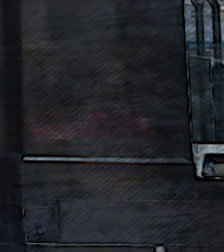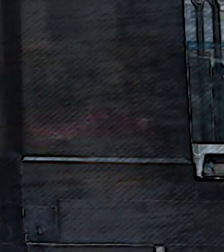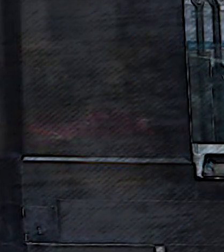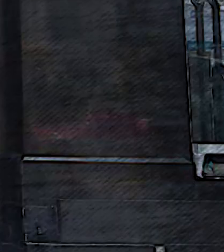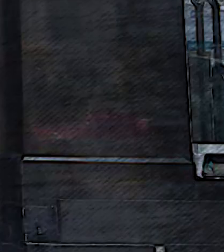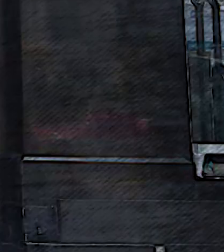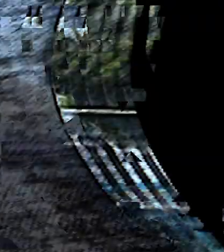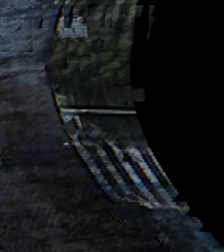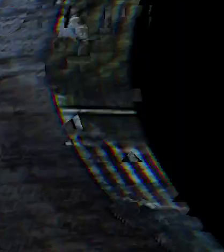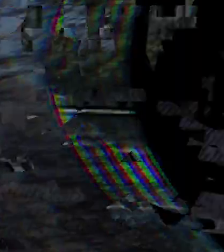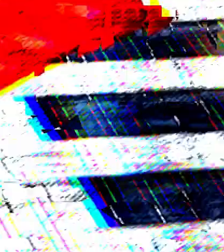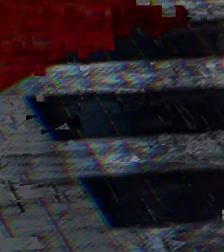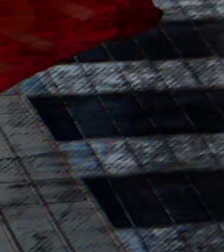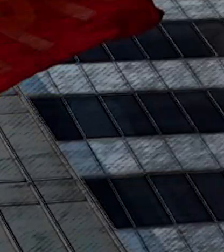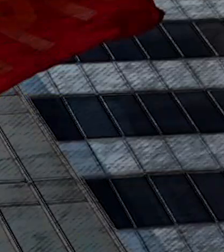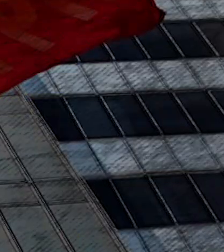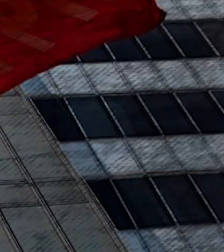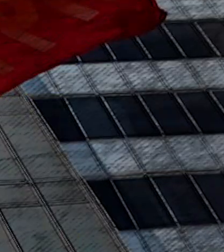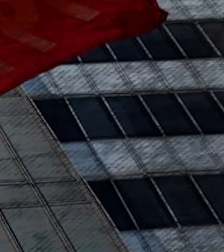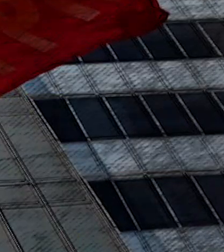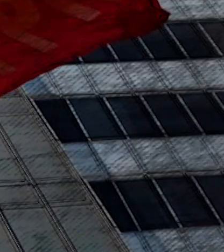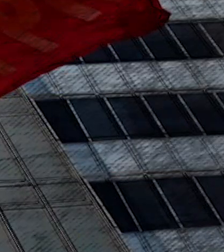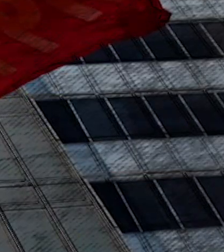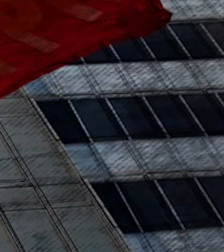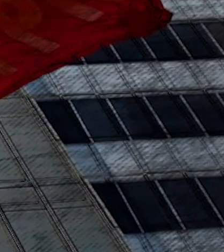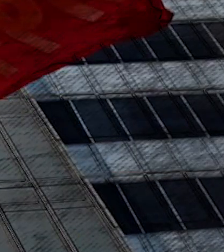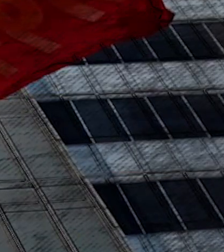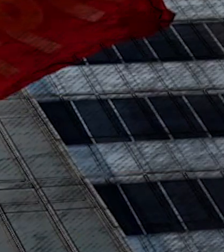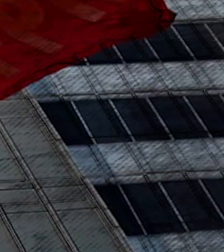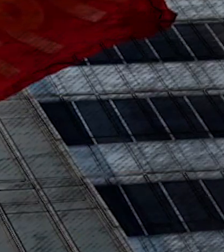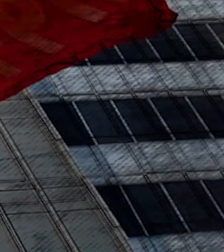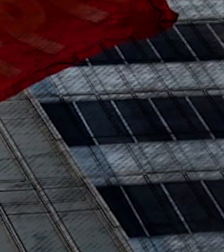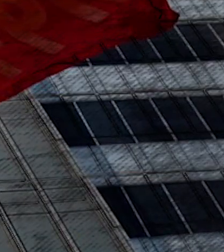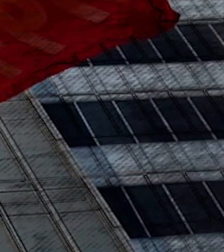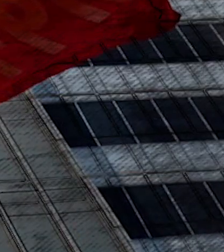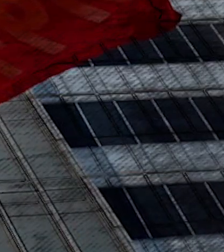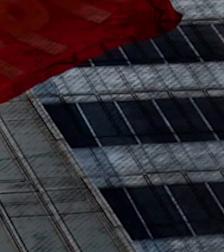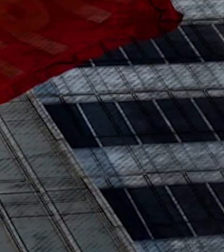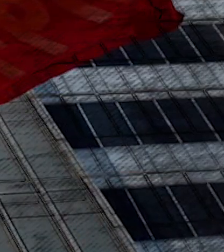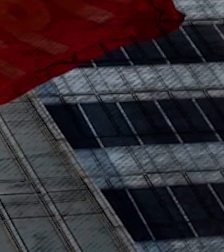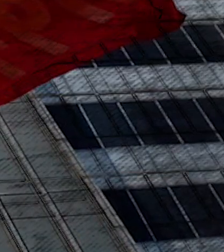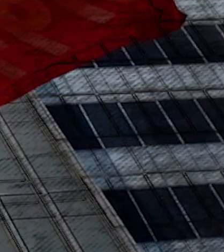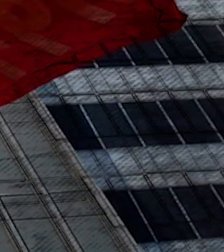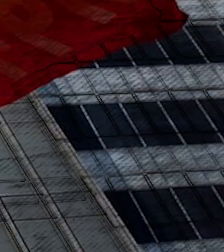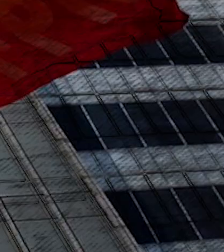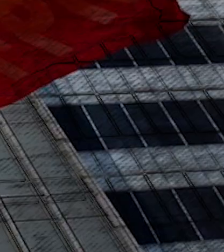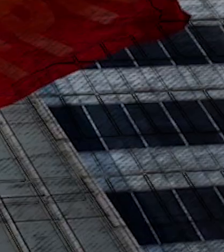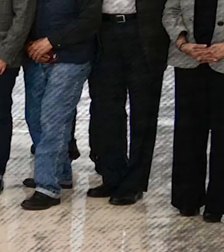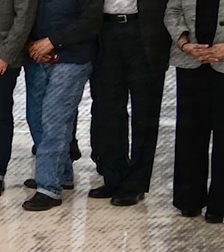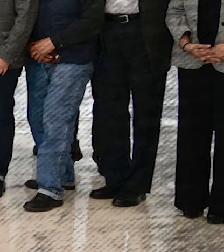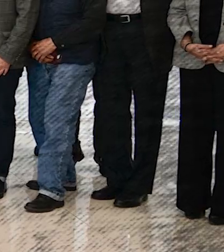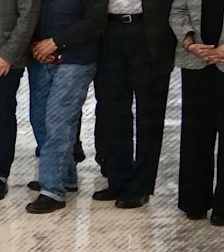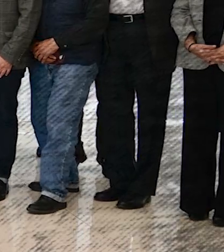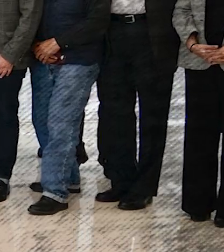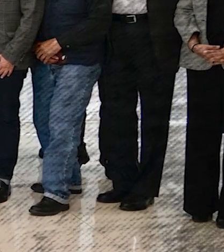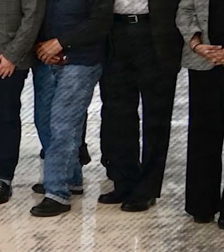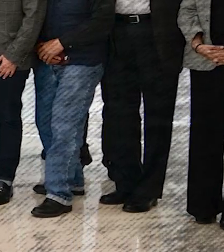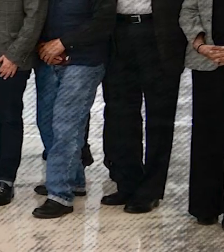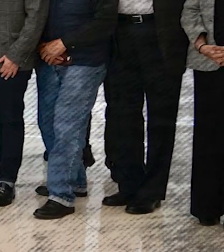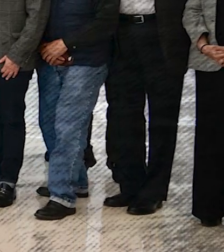Una serie de acuerdos entre Teléfonos de México y el Sindicato de Telefonistas contribuyó a evitar la posible quiebra de la empresa.